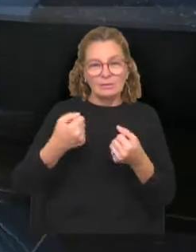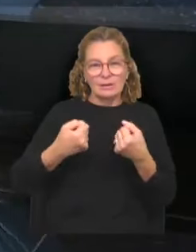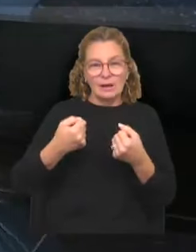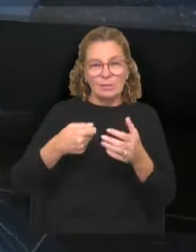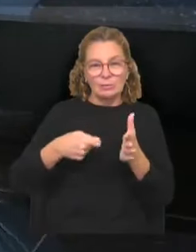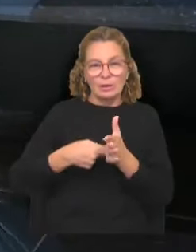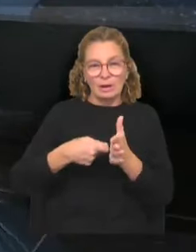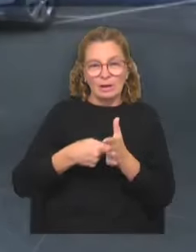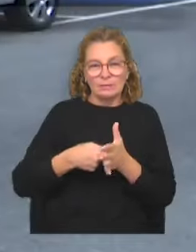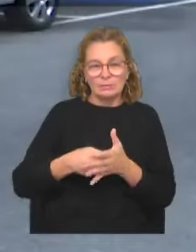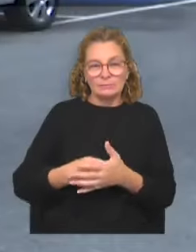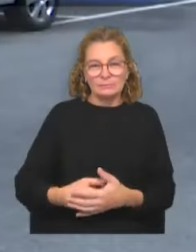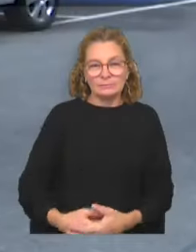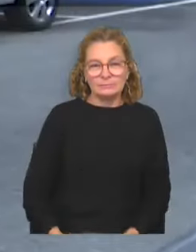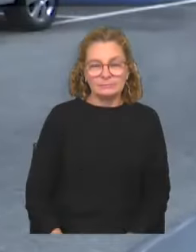cargando.